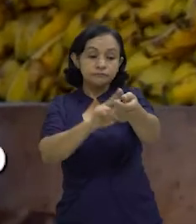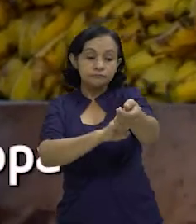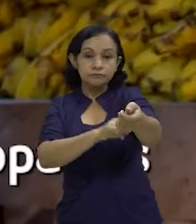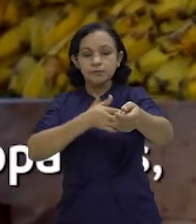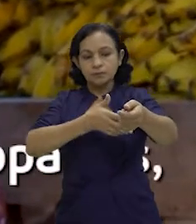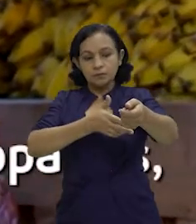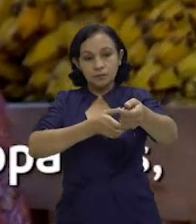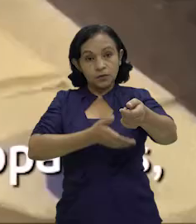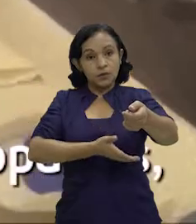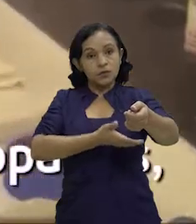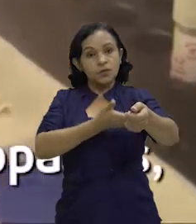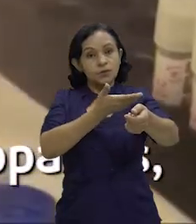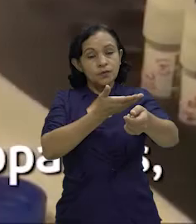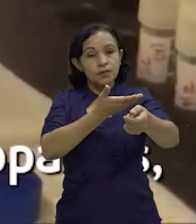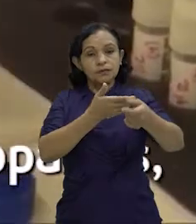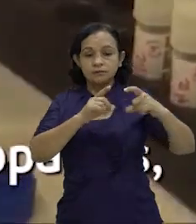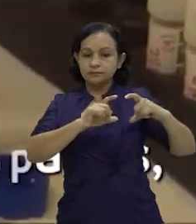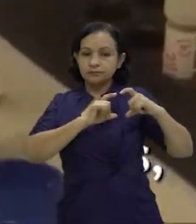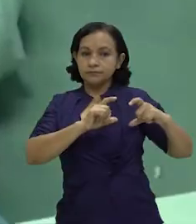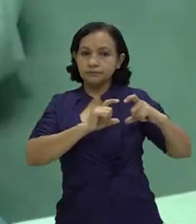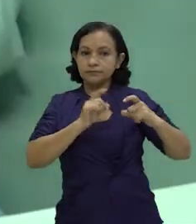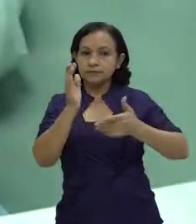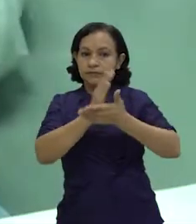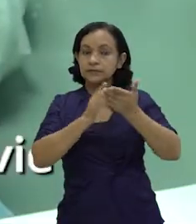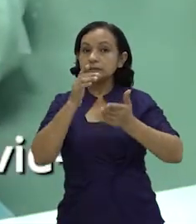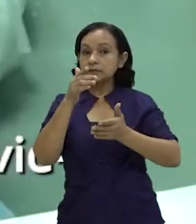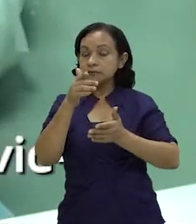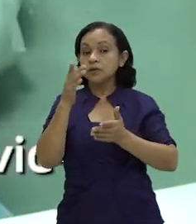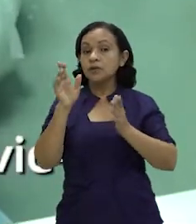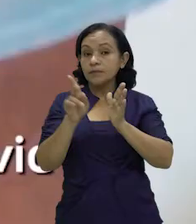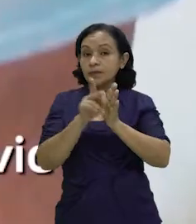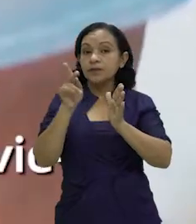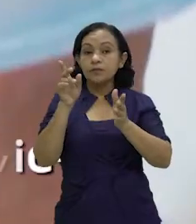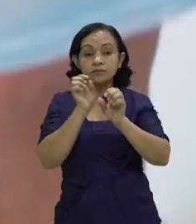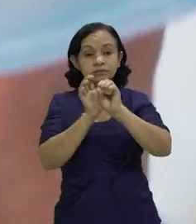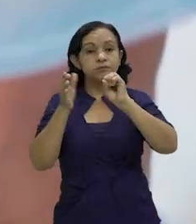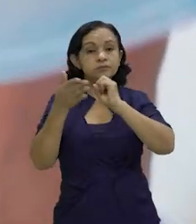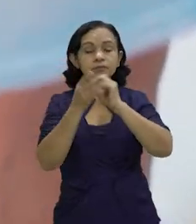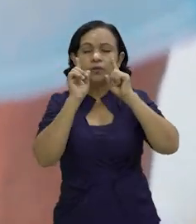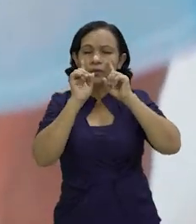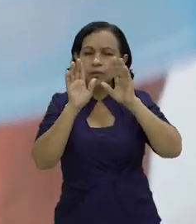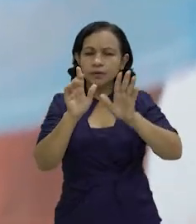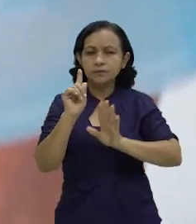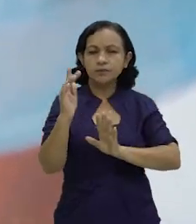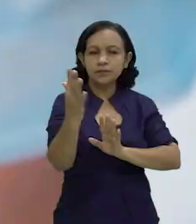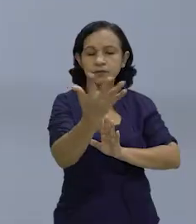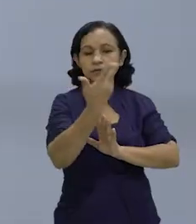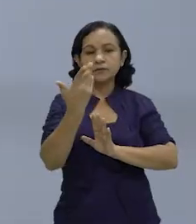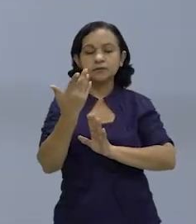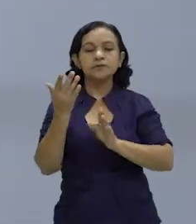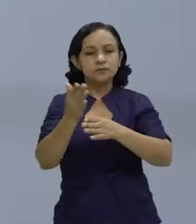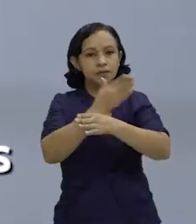como diabetes, hipertensión y cardiopatías presentan mayor riesgo ante el COVID-19. Cuidemos de todos ellos.